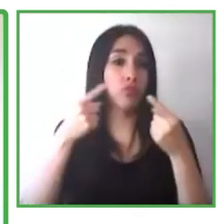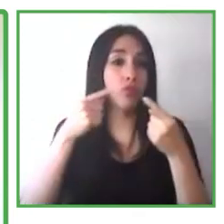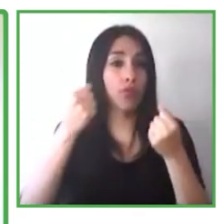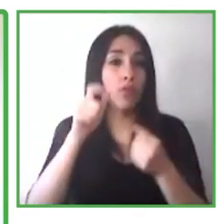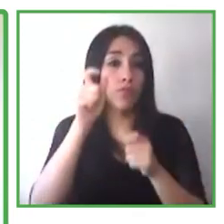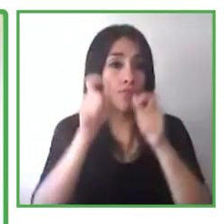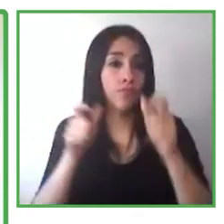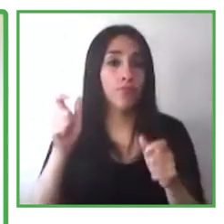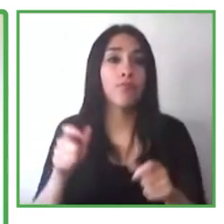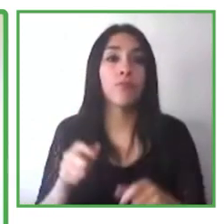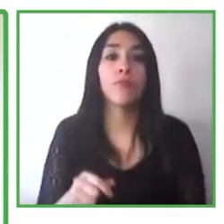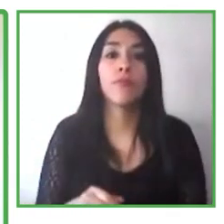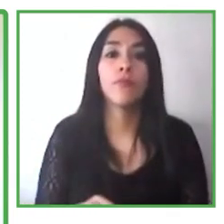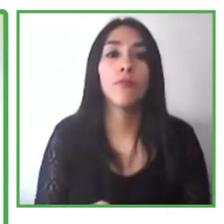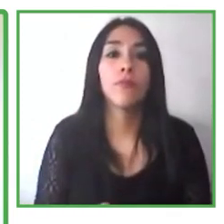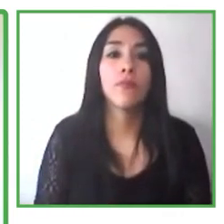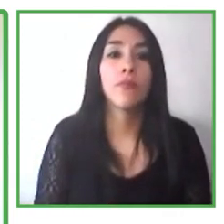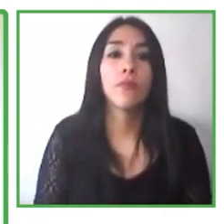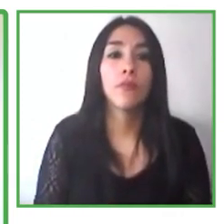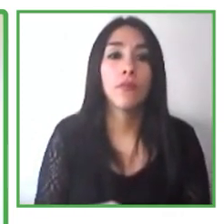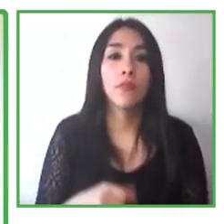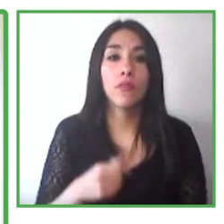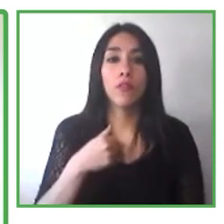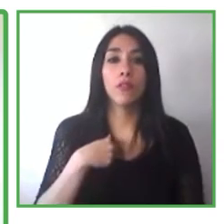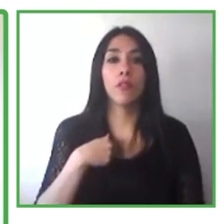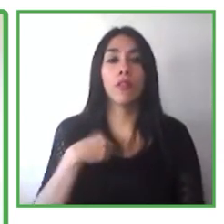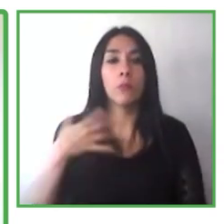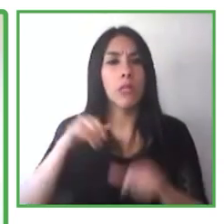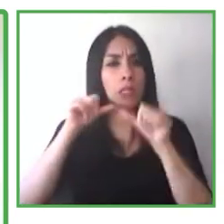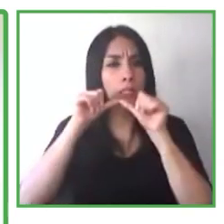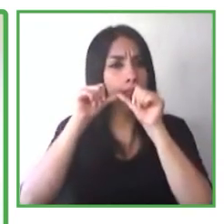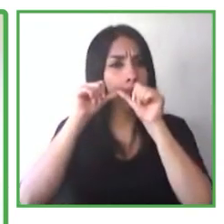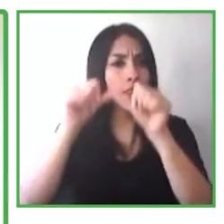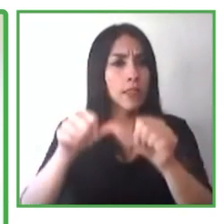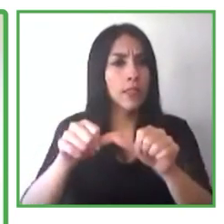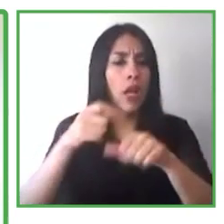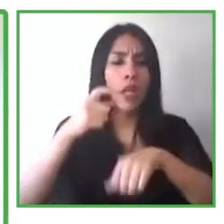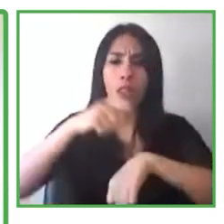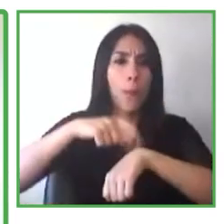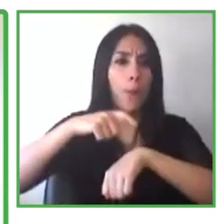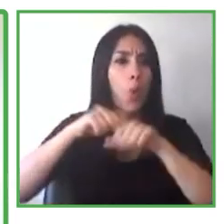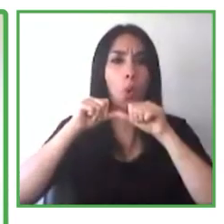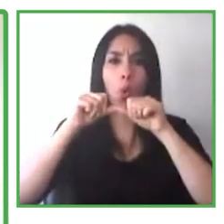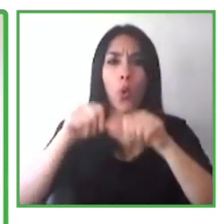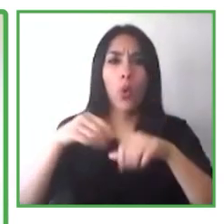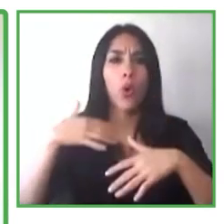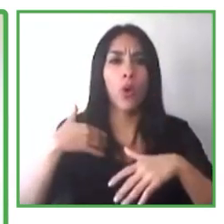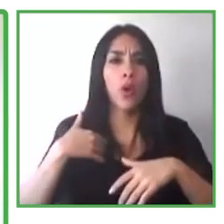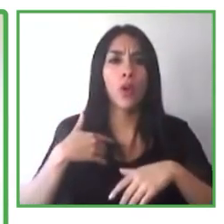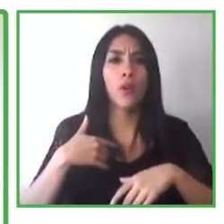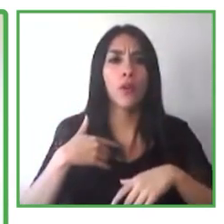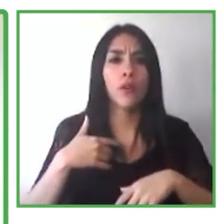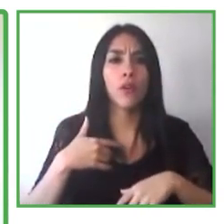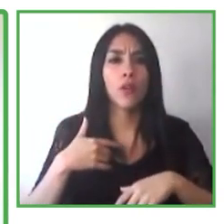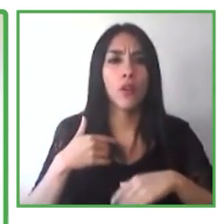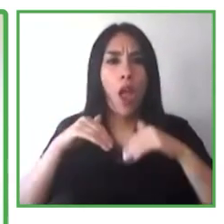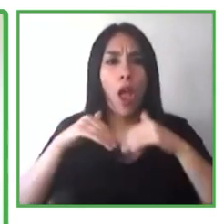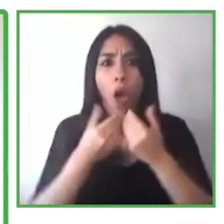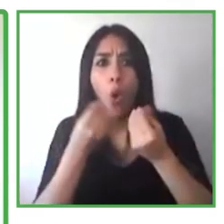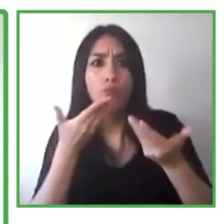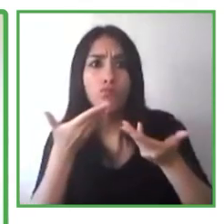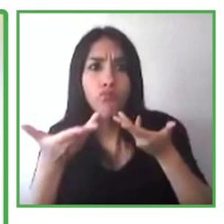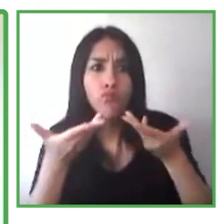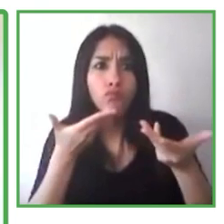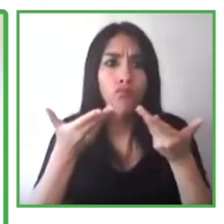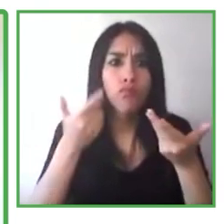son nuevos y nos están dando consejos sobre cómo atraer el talento con discapacidades. También hemos colaborado con la comunidad de discapacidad en